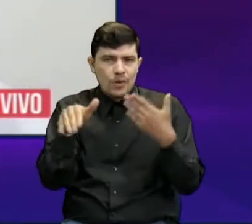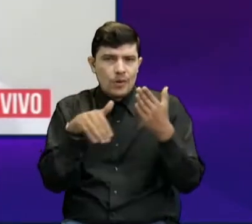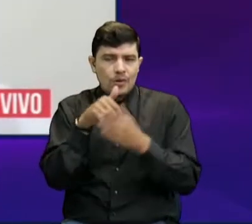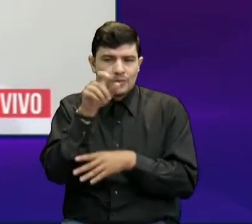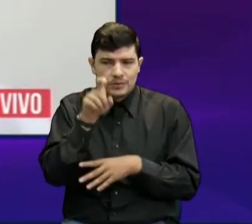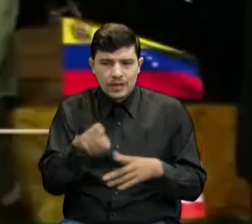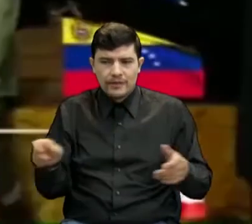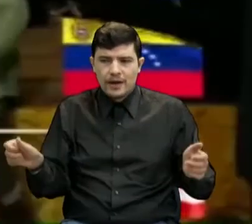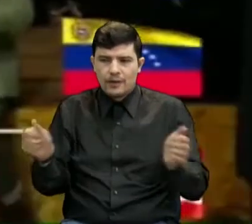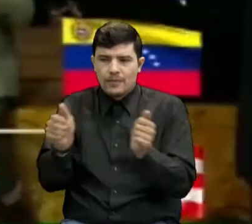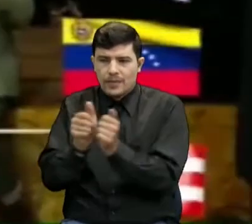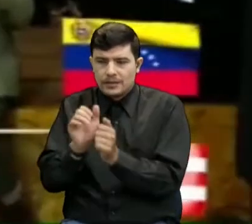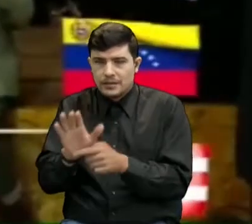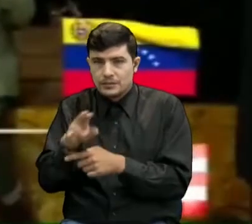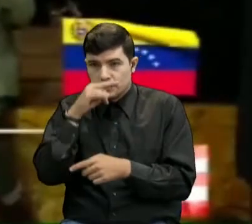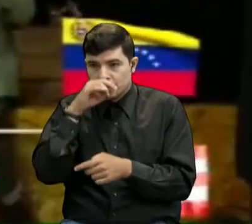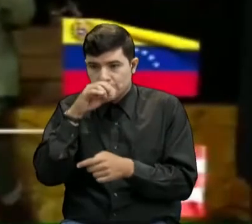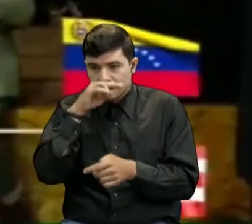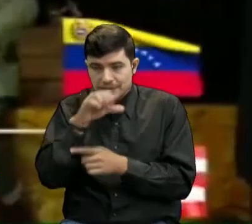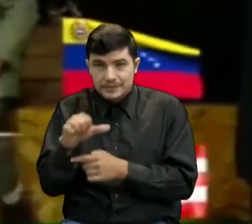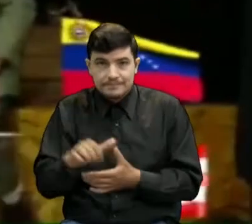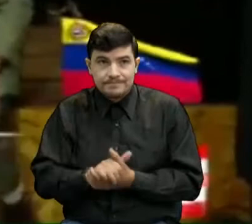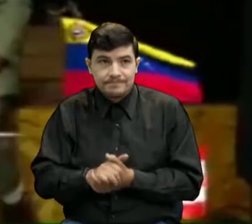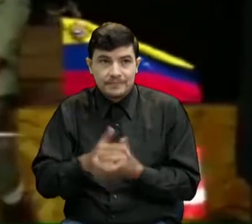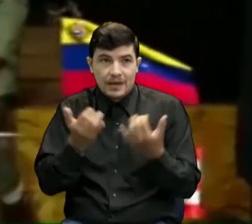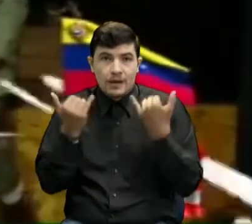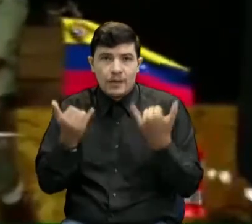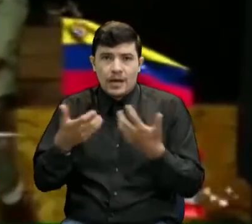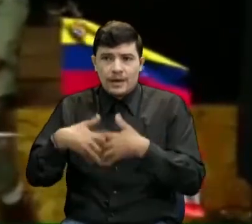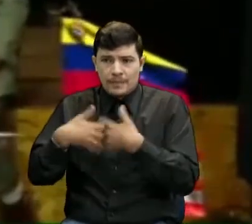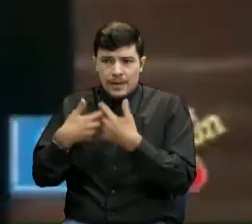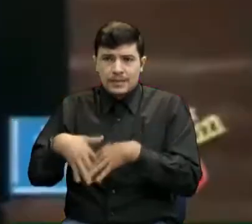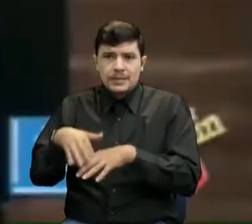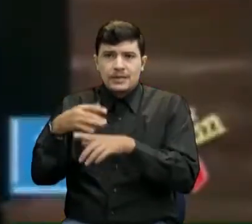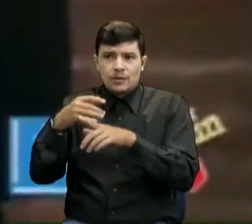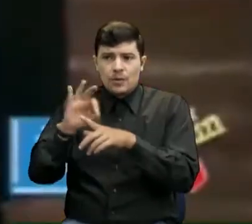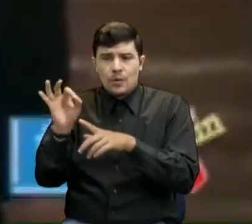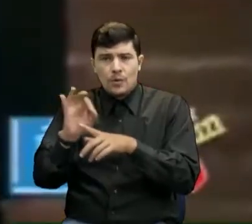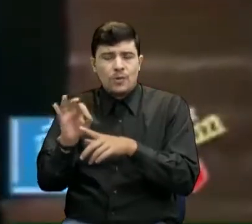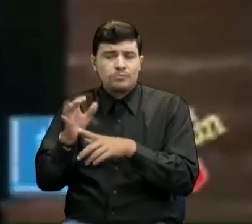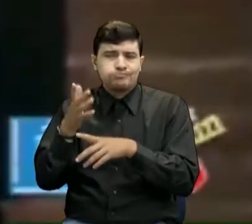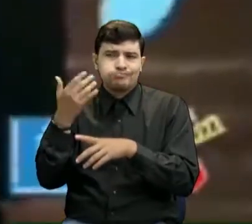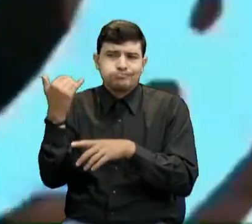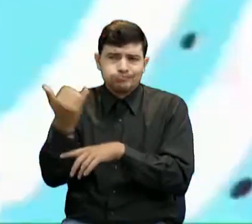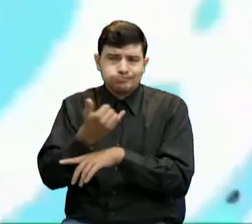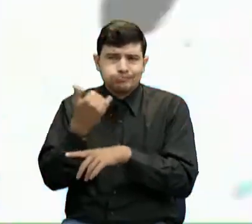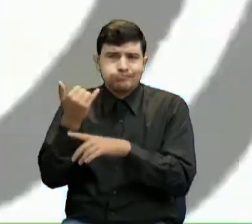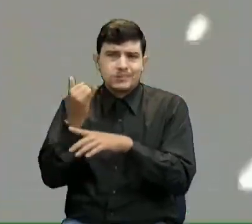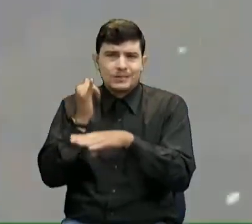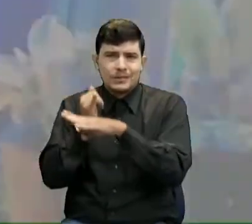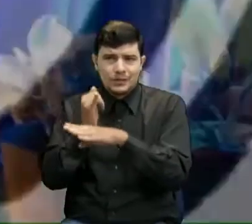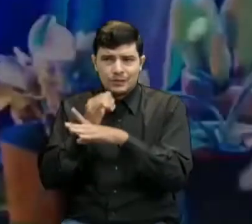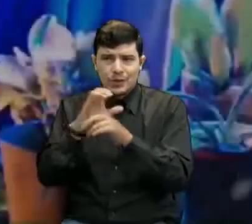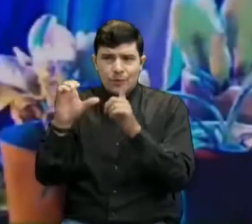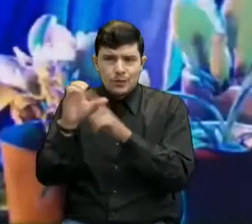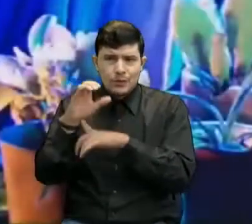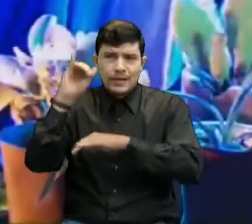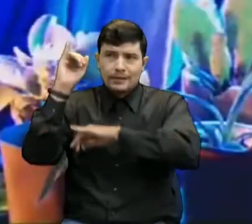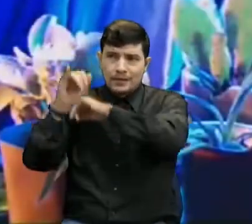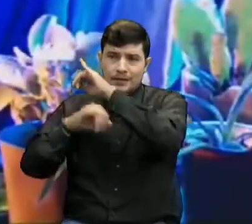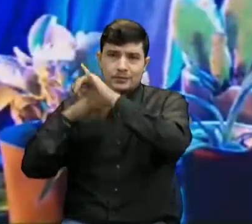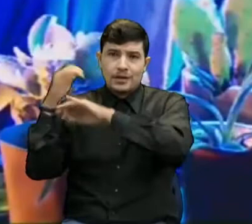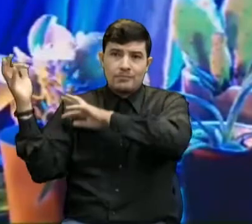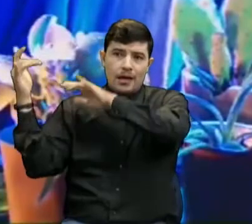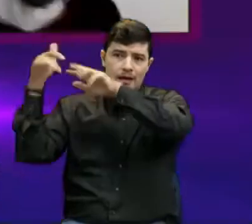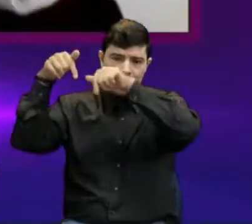que acompañar a nuestros niños. En esta oportunidad, compañías de varios países de la región se darán cita en uno de los festivales más reconocidos